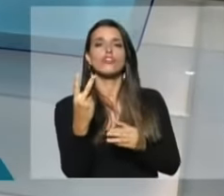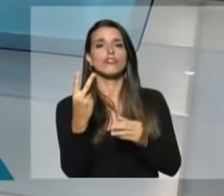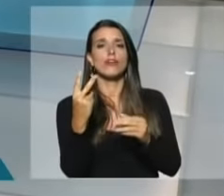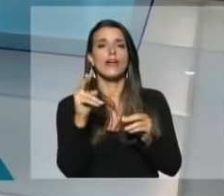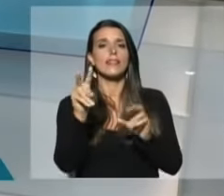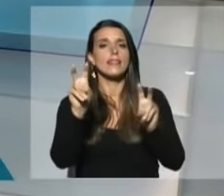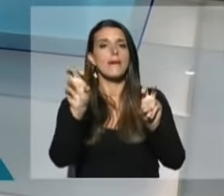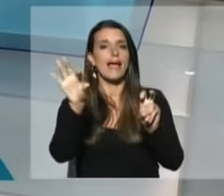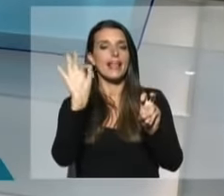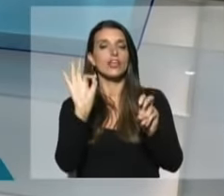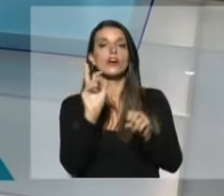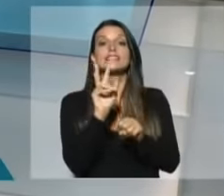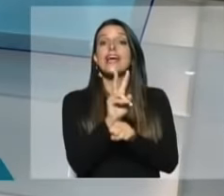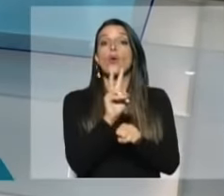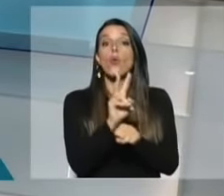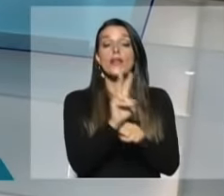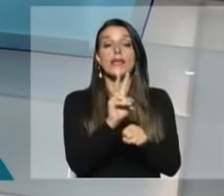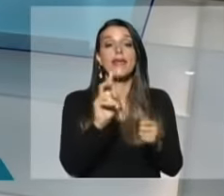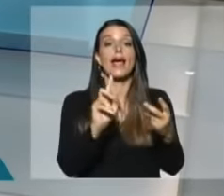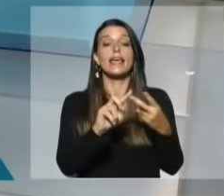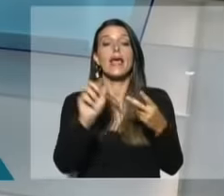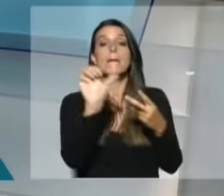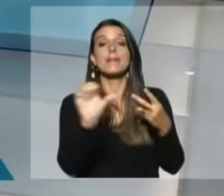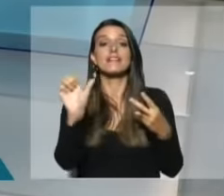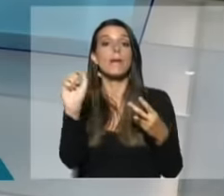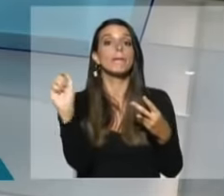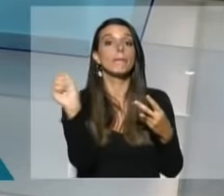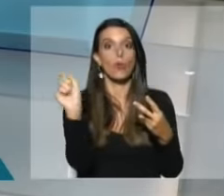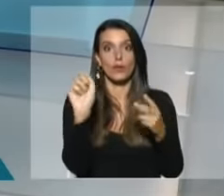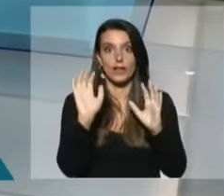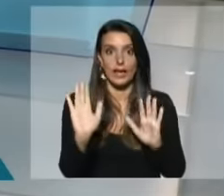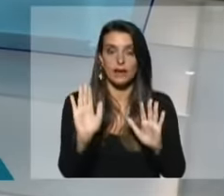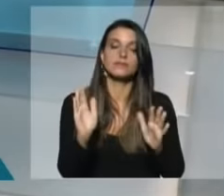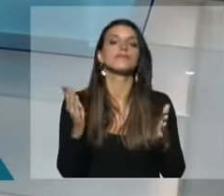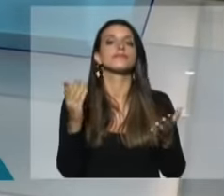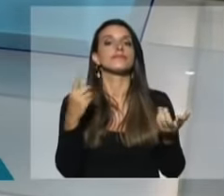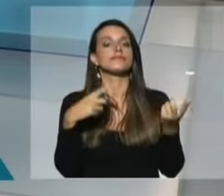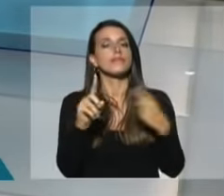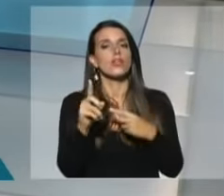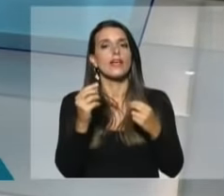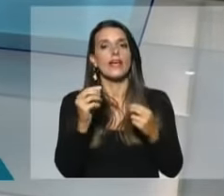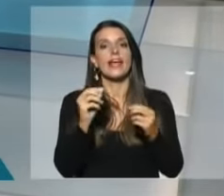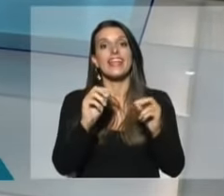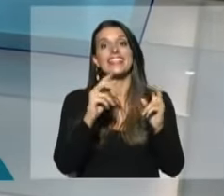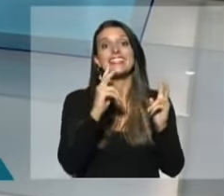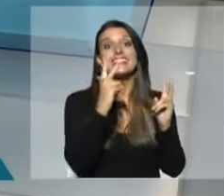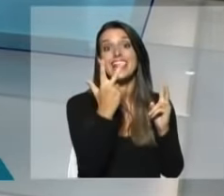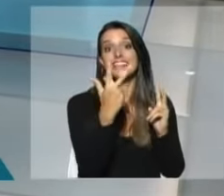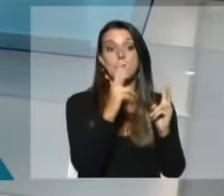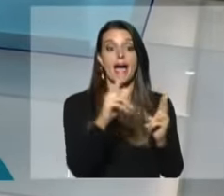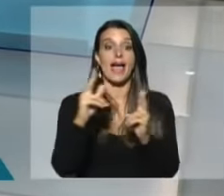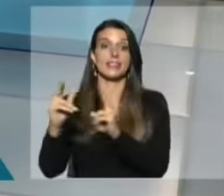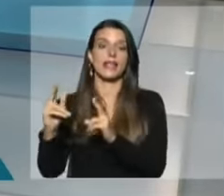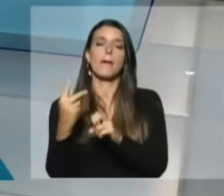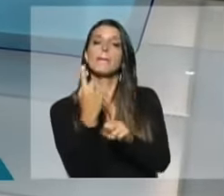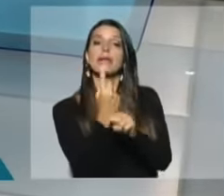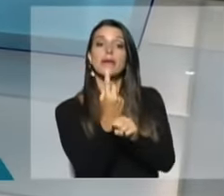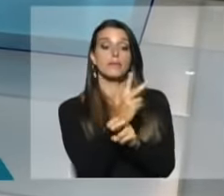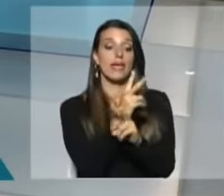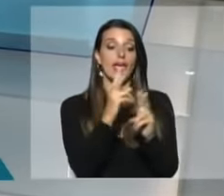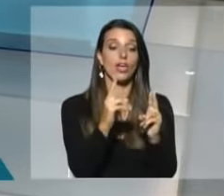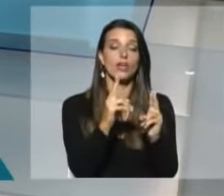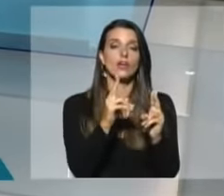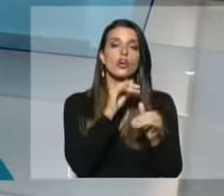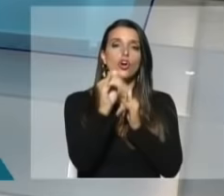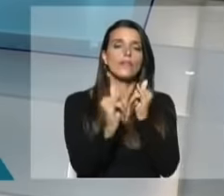debate, seguridad y empresas públicas. Como siempre, el debate va a tener tres partes. En el primer bloque vamos a estar hablando